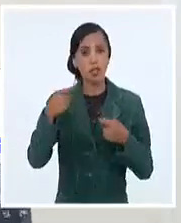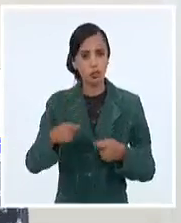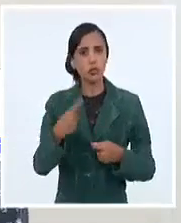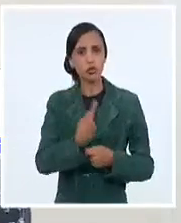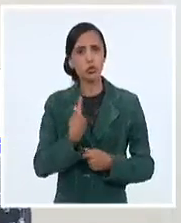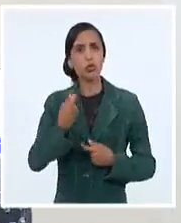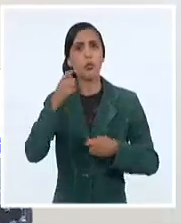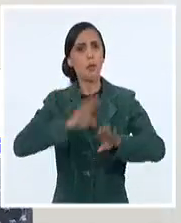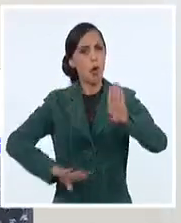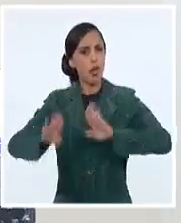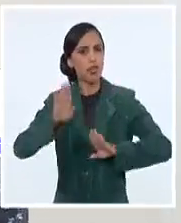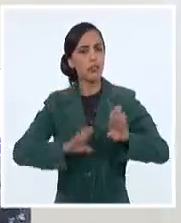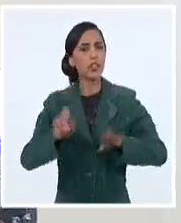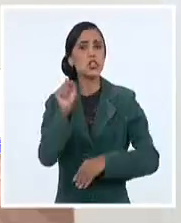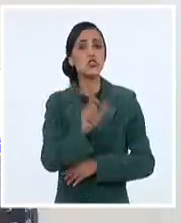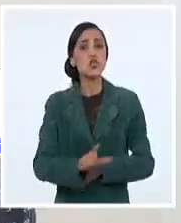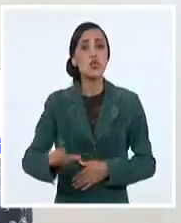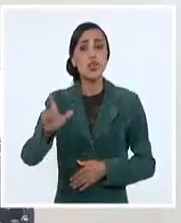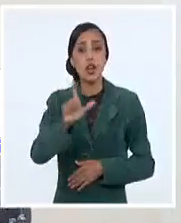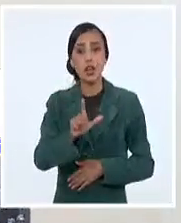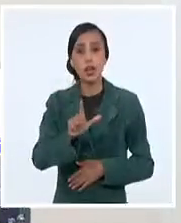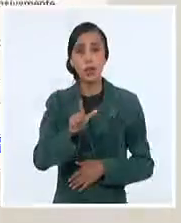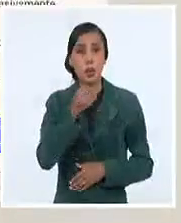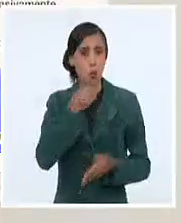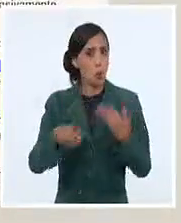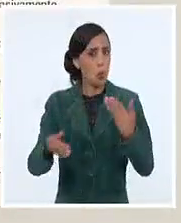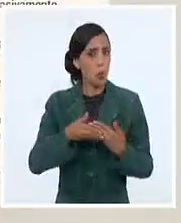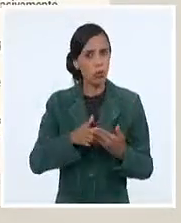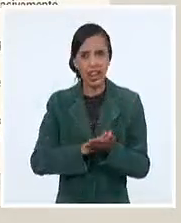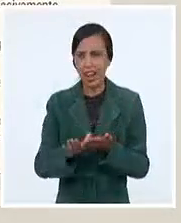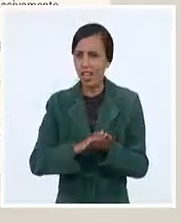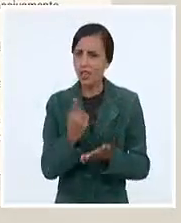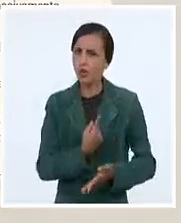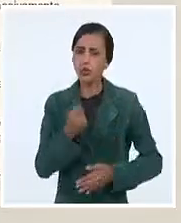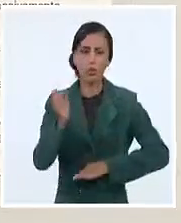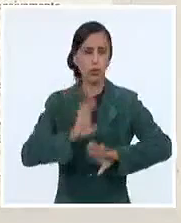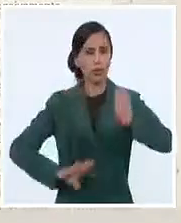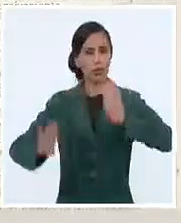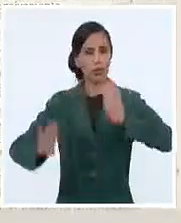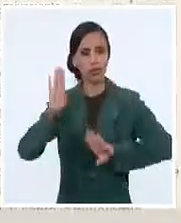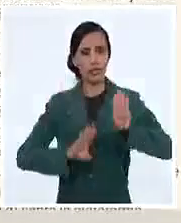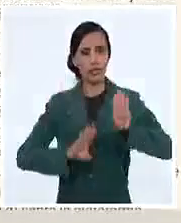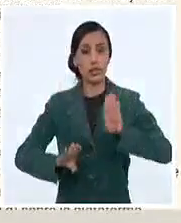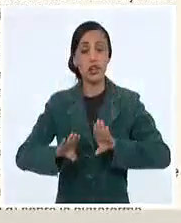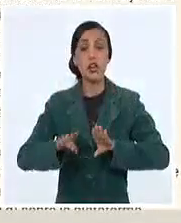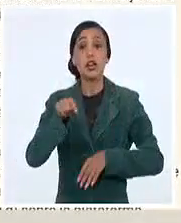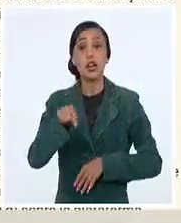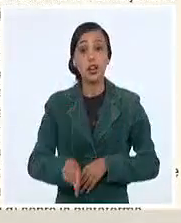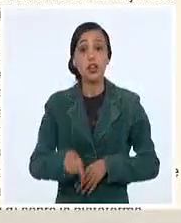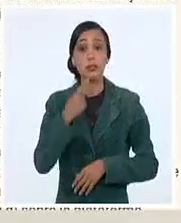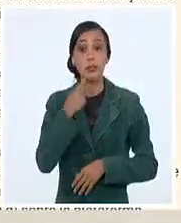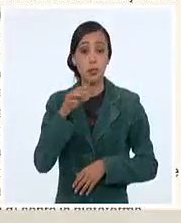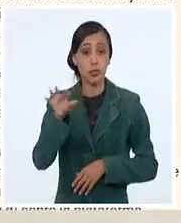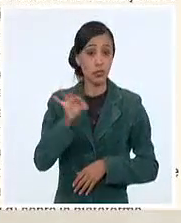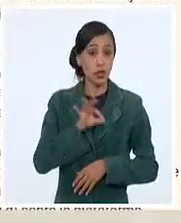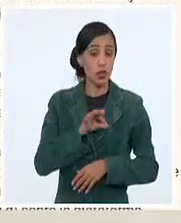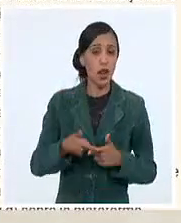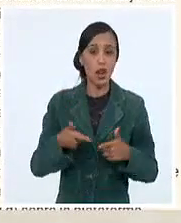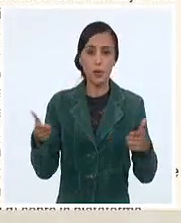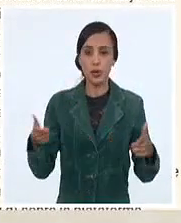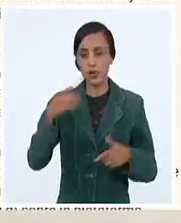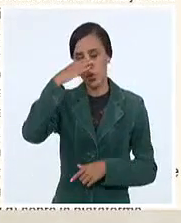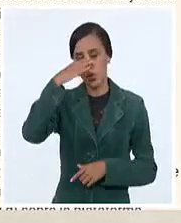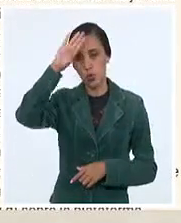defender al socialismo bajo cualquier tipo de circunstancias. Ese fue el sistema social que eligió la mayoría en Cuba.